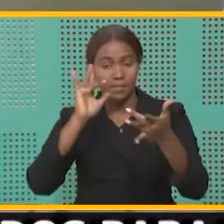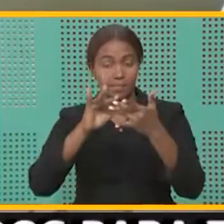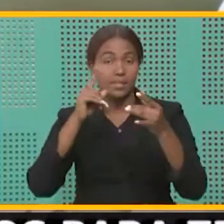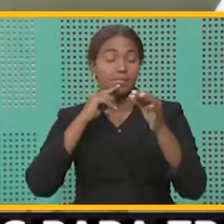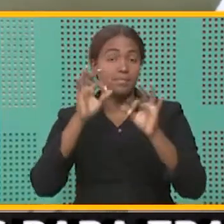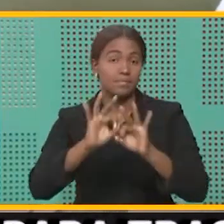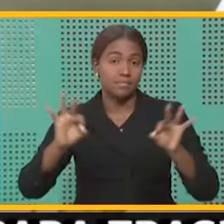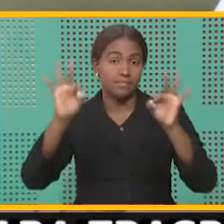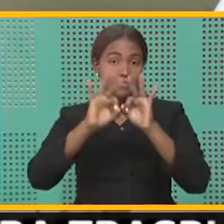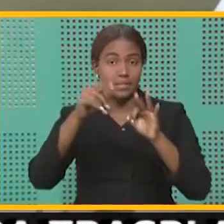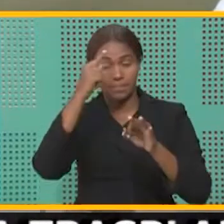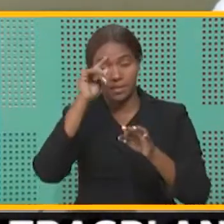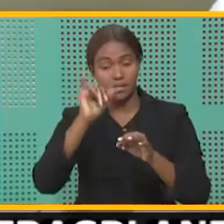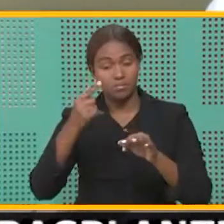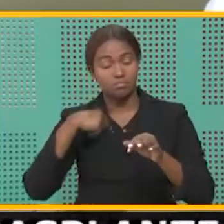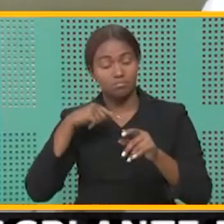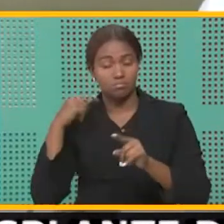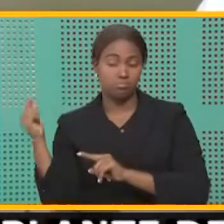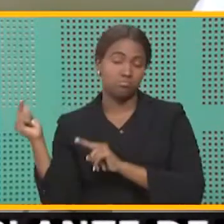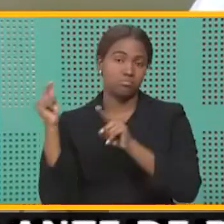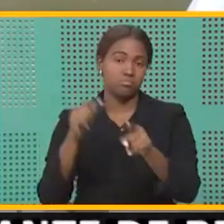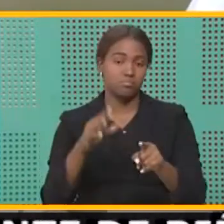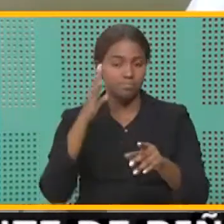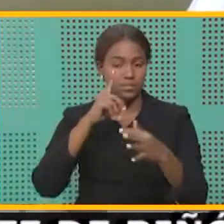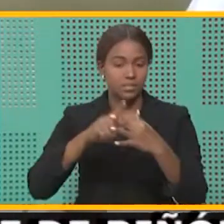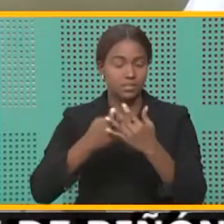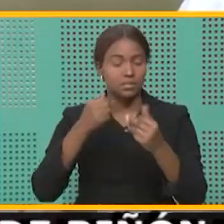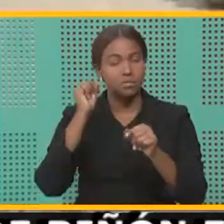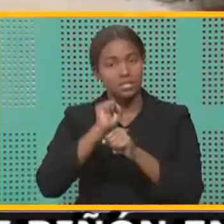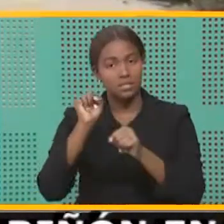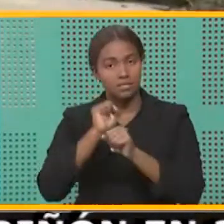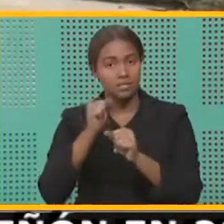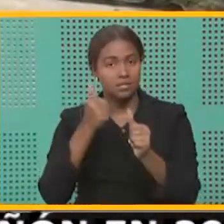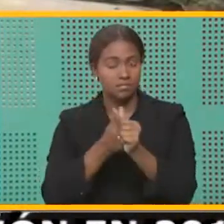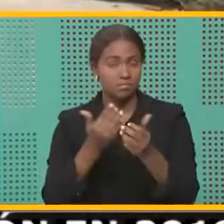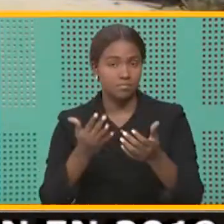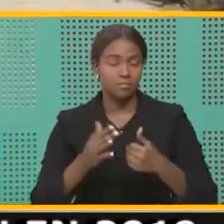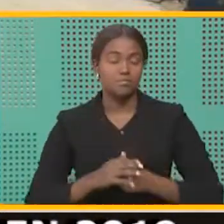importante. Para eso estamos aquí, se van a iniciar los trabajos.